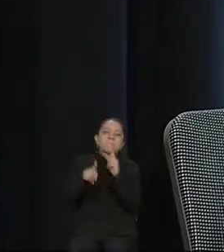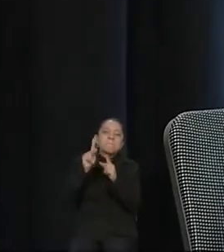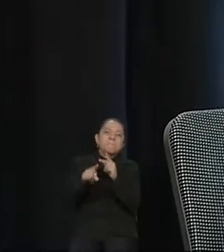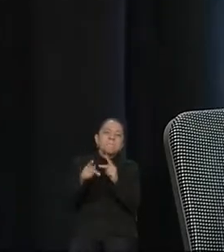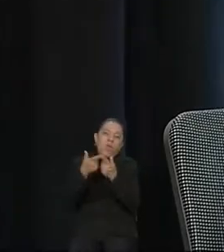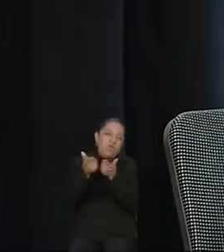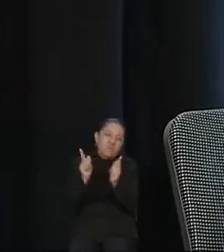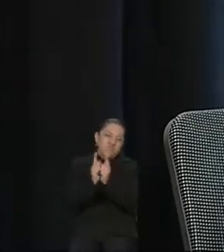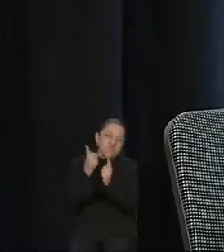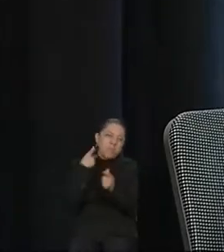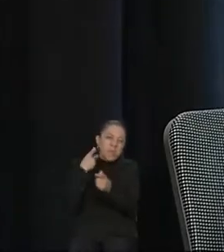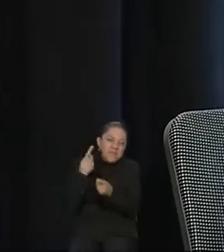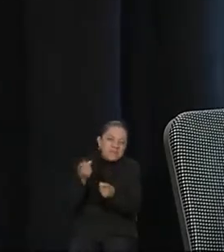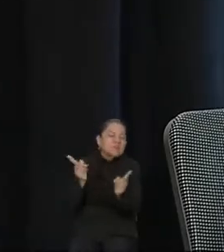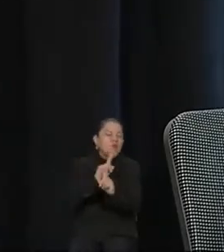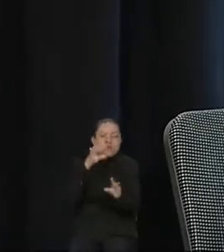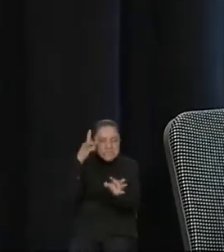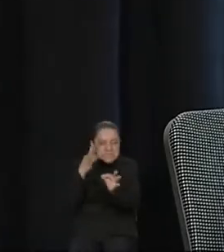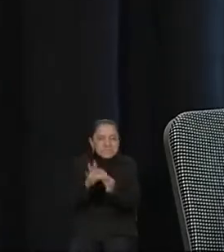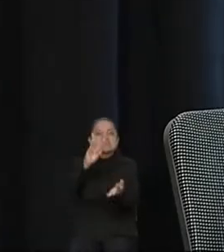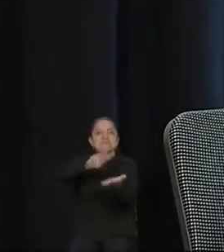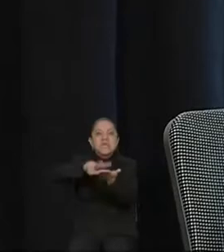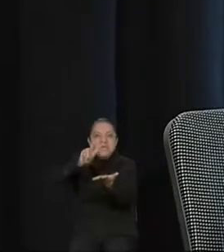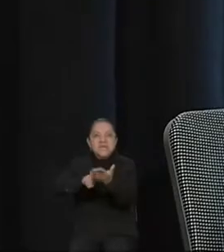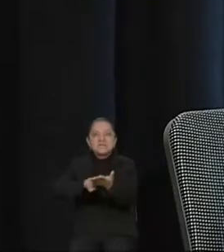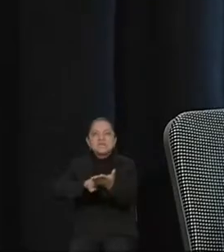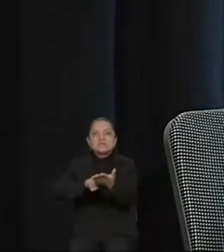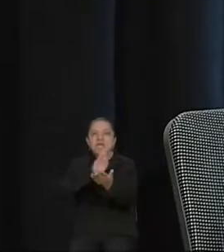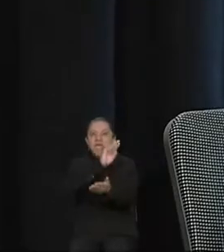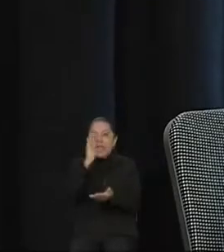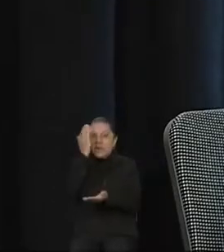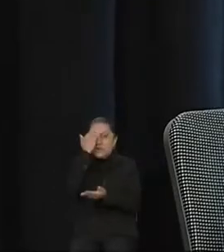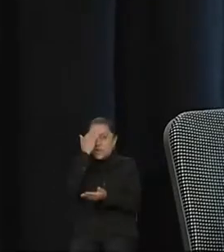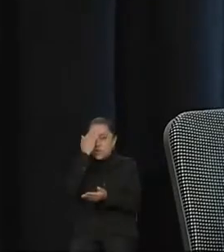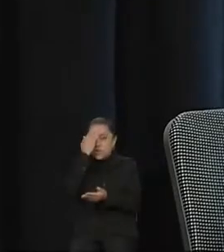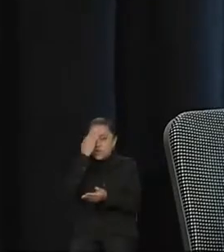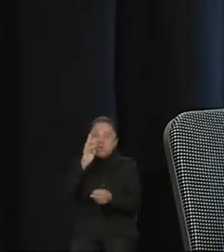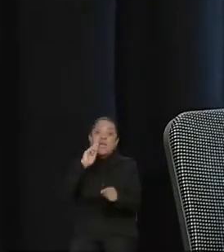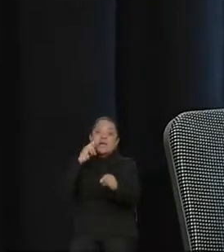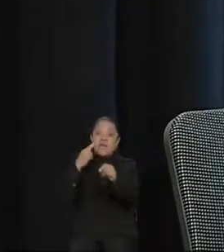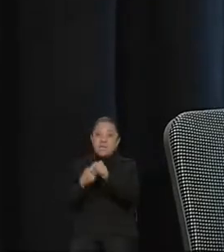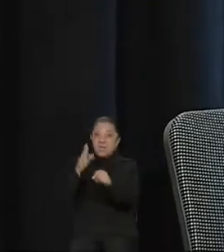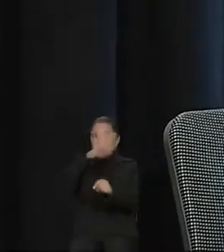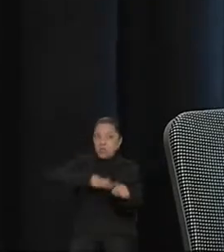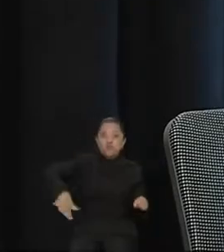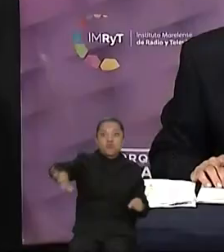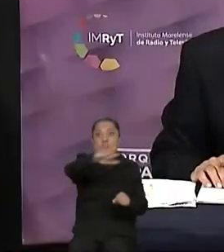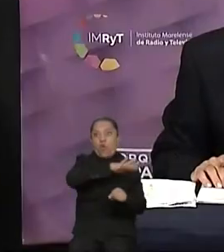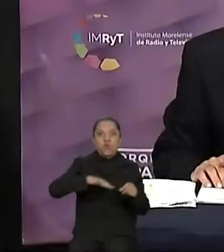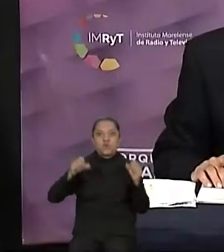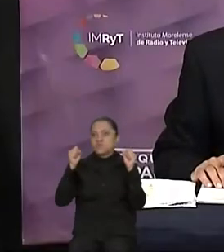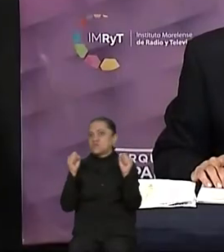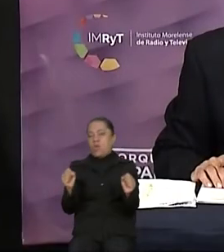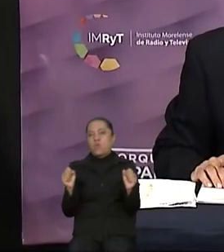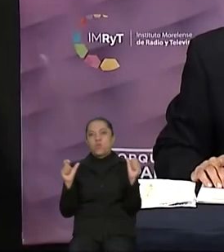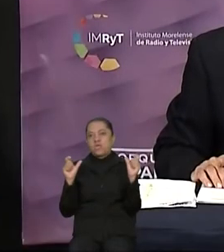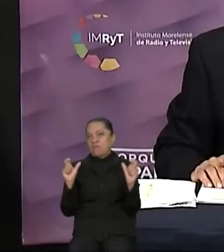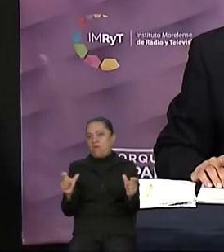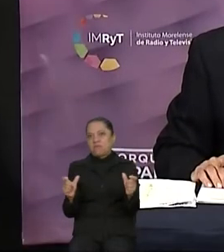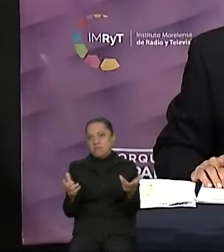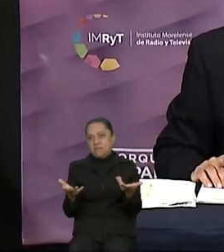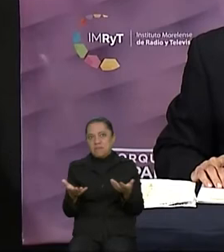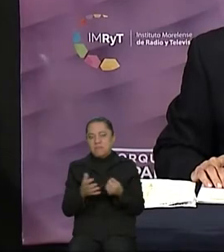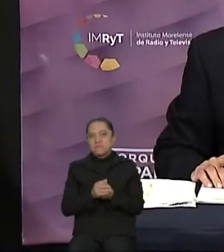plenamente garantizado el reconocer que es una responsabilidad de todos la seguridad. Gracias, candidata.